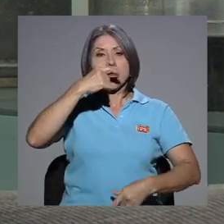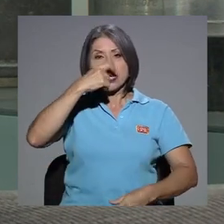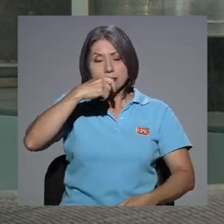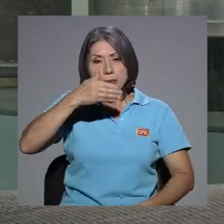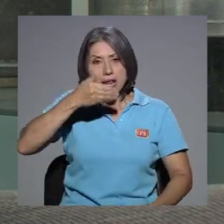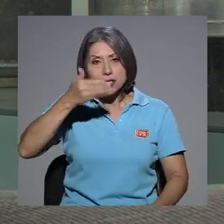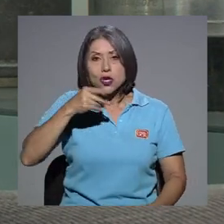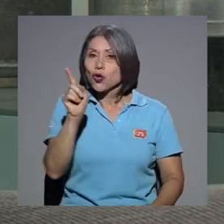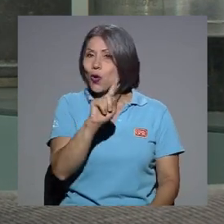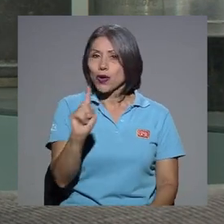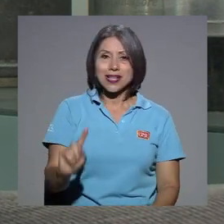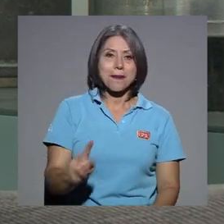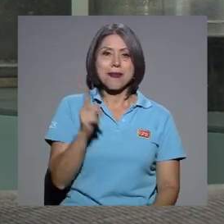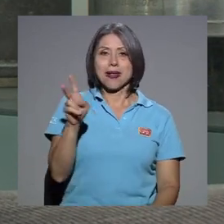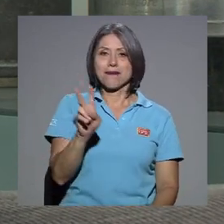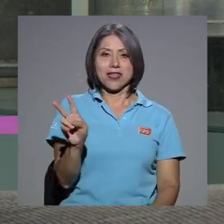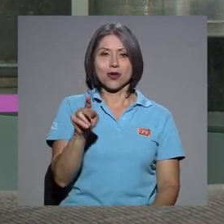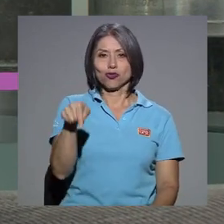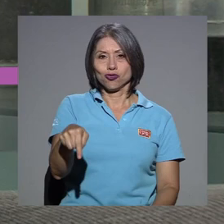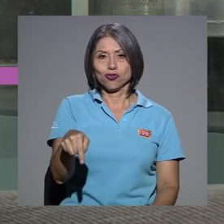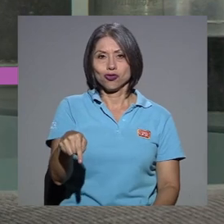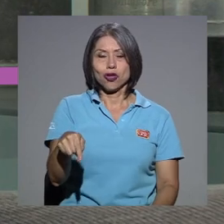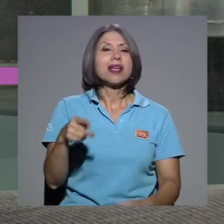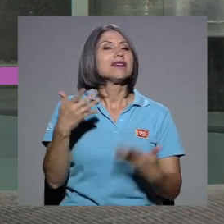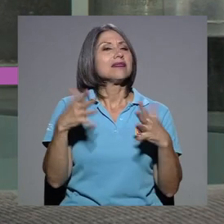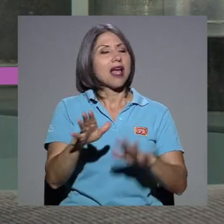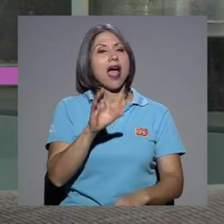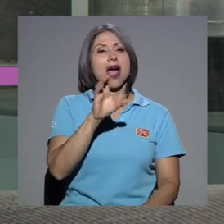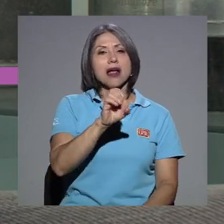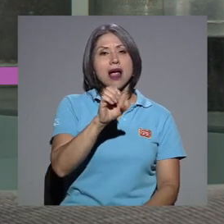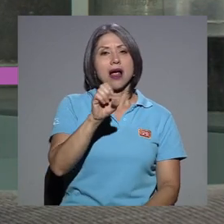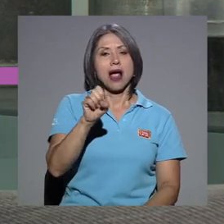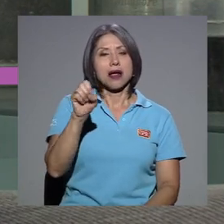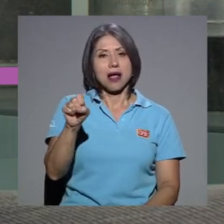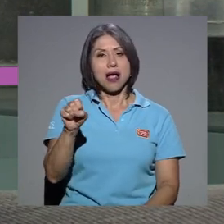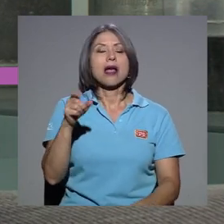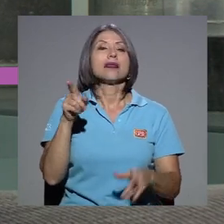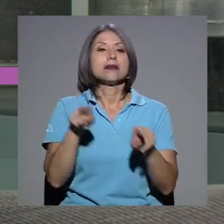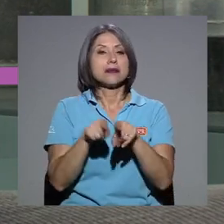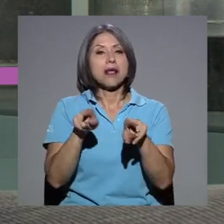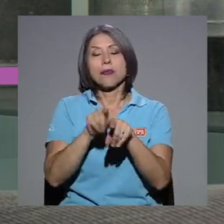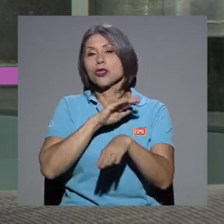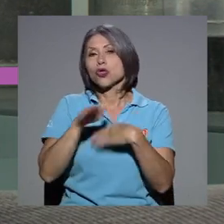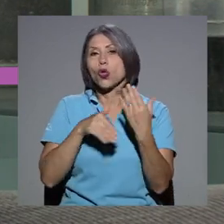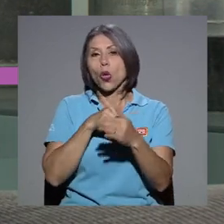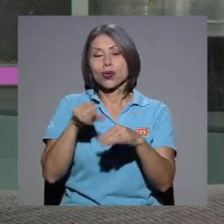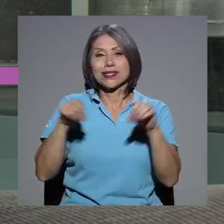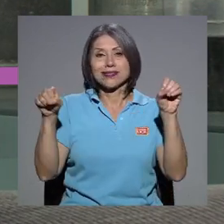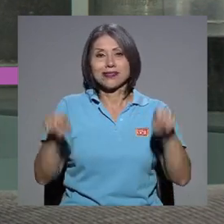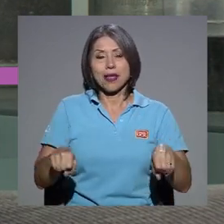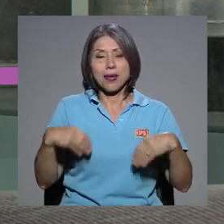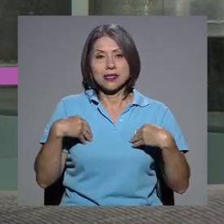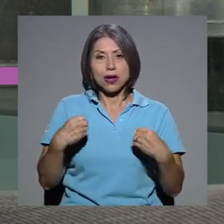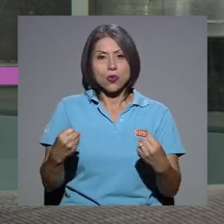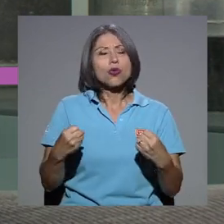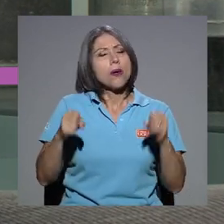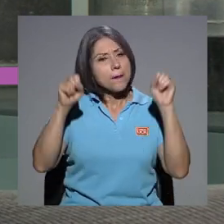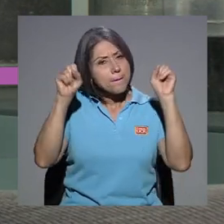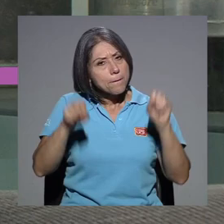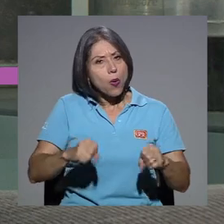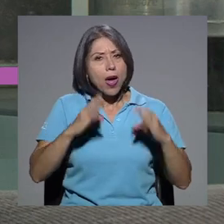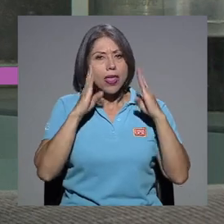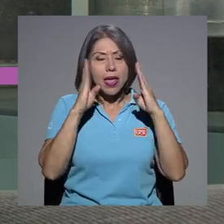que aparece en el país y toda la caja y todo el sistema de salud está con toda, digamos, la posibilidad de atender los casos